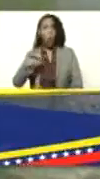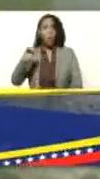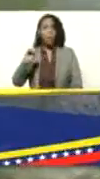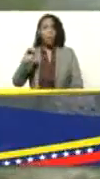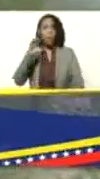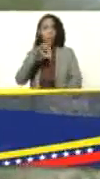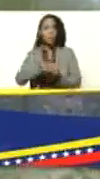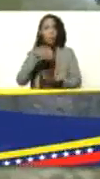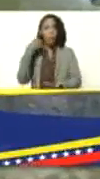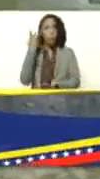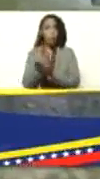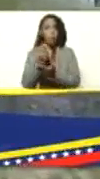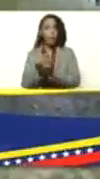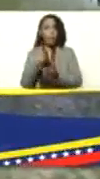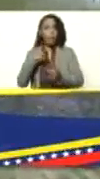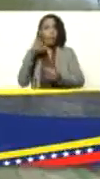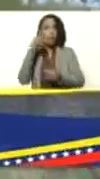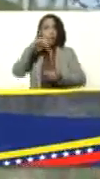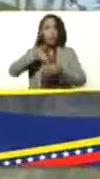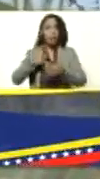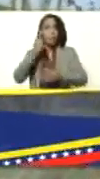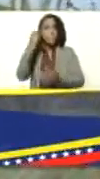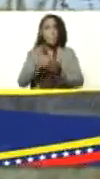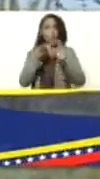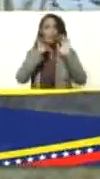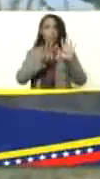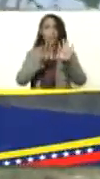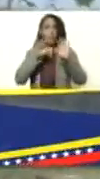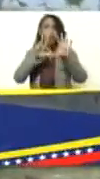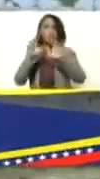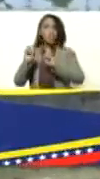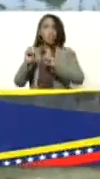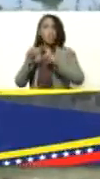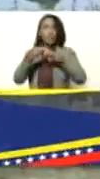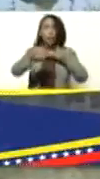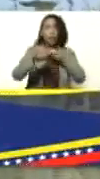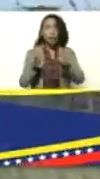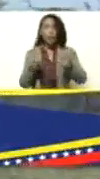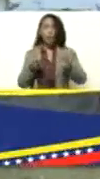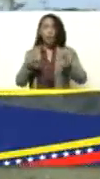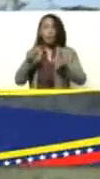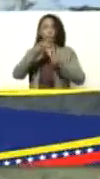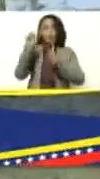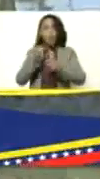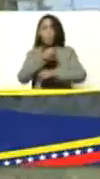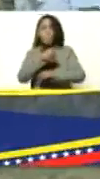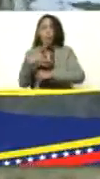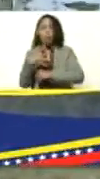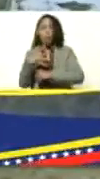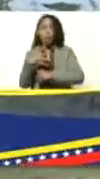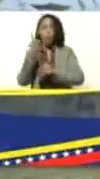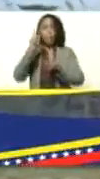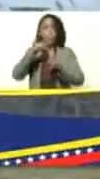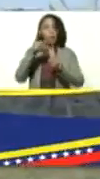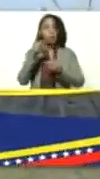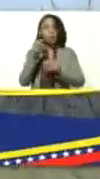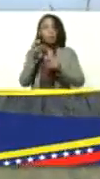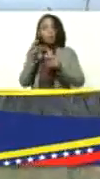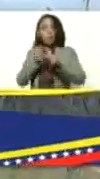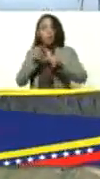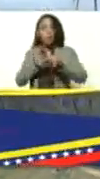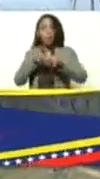Monagas en un cultivo de mil novecientas ochenta hectáreas de frijol blanco pico negro aquí